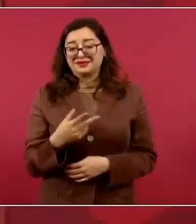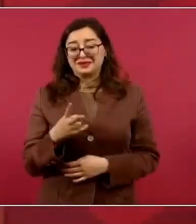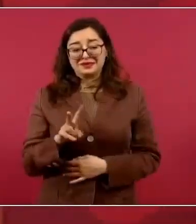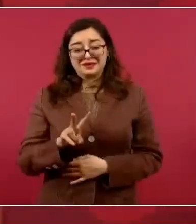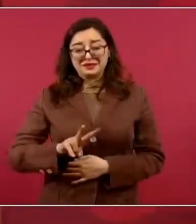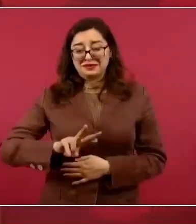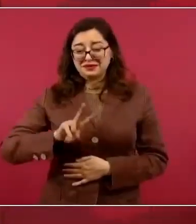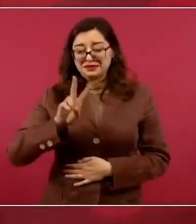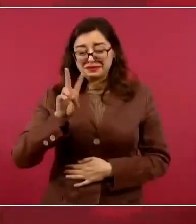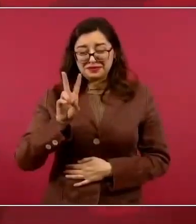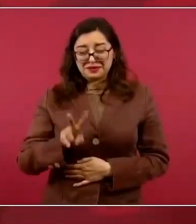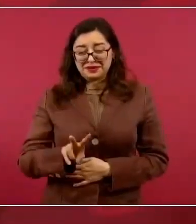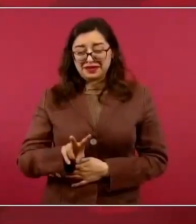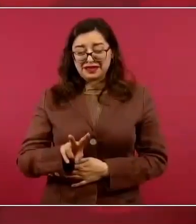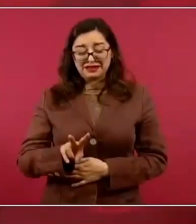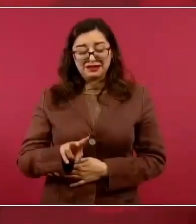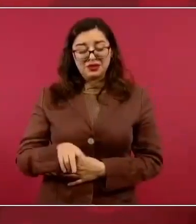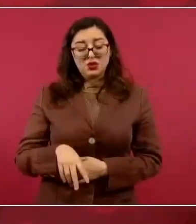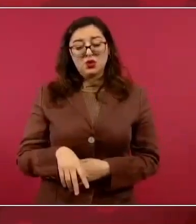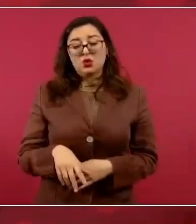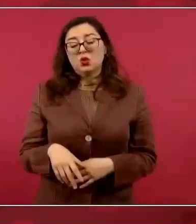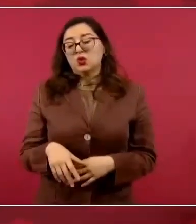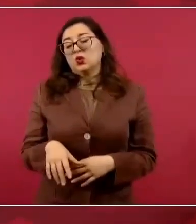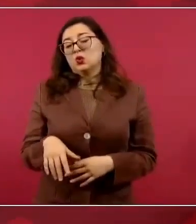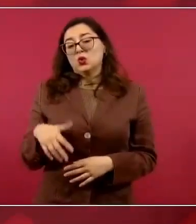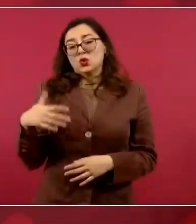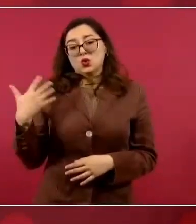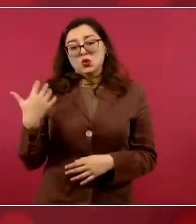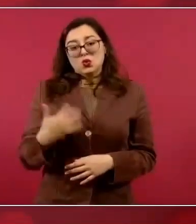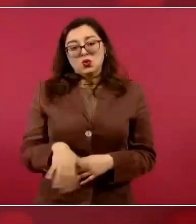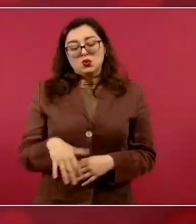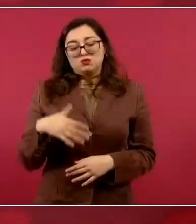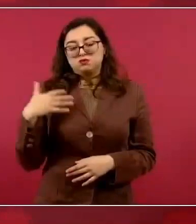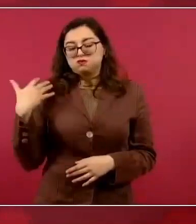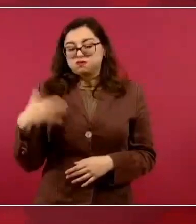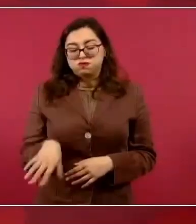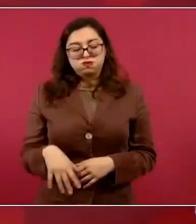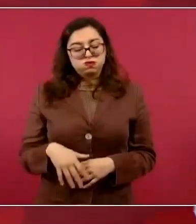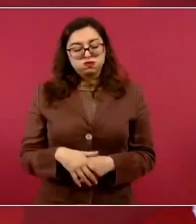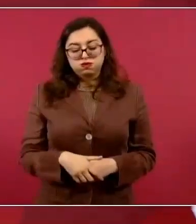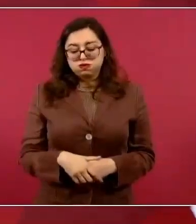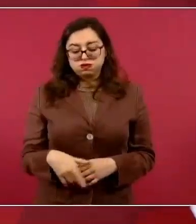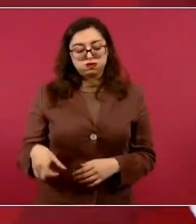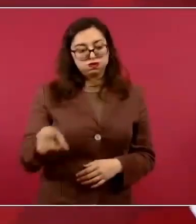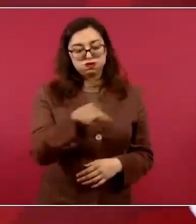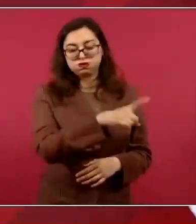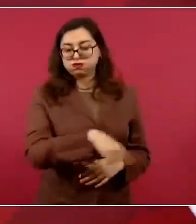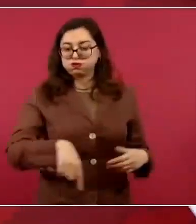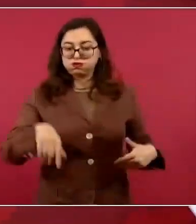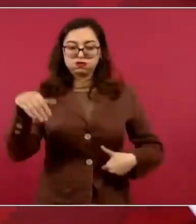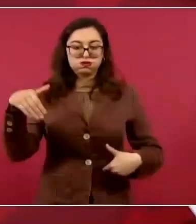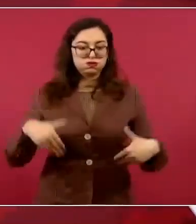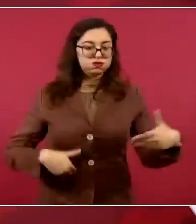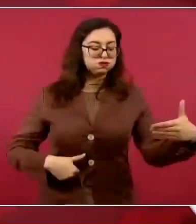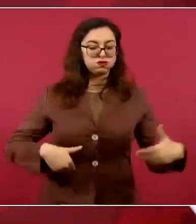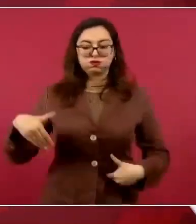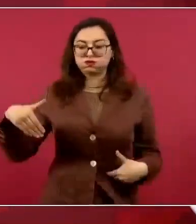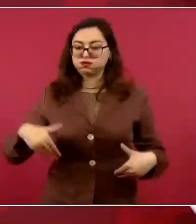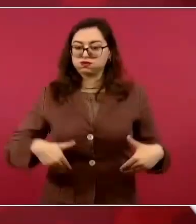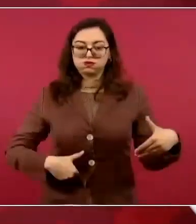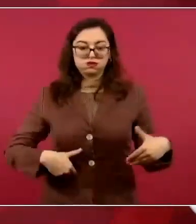el malestar que les